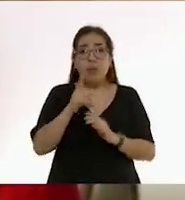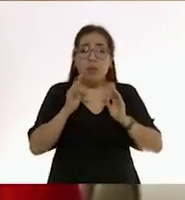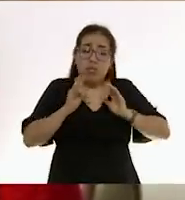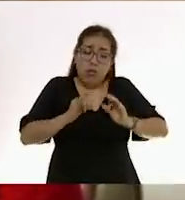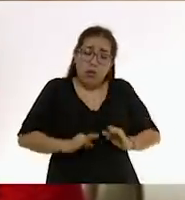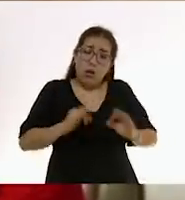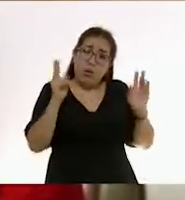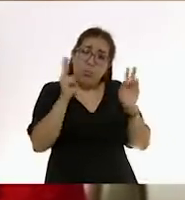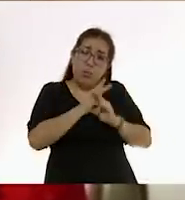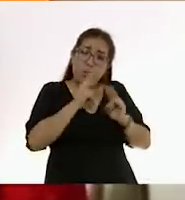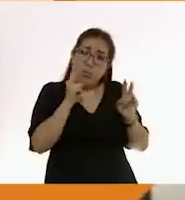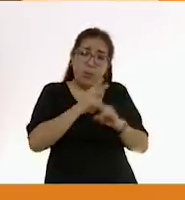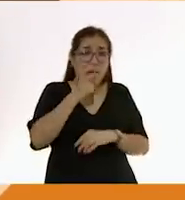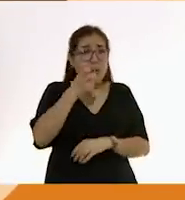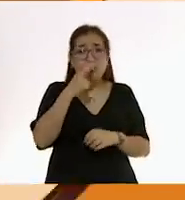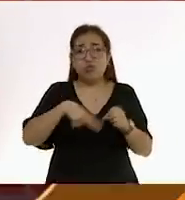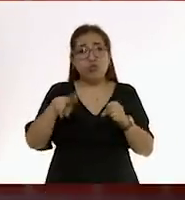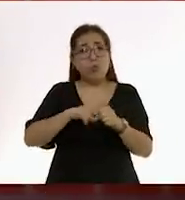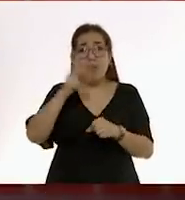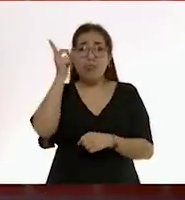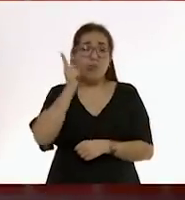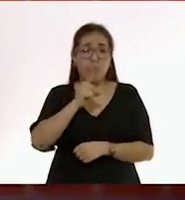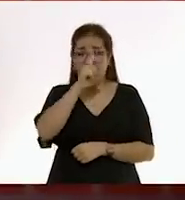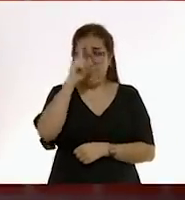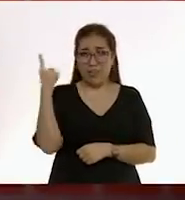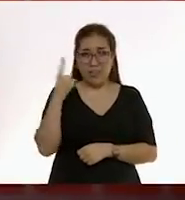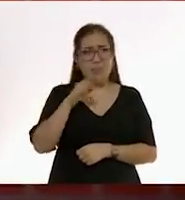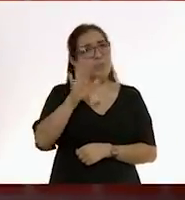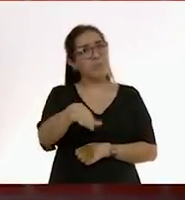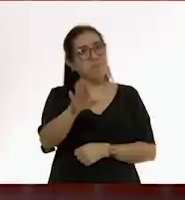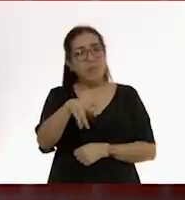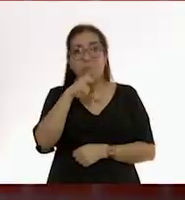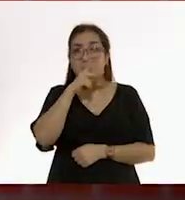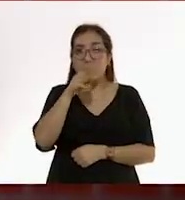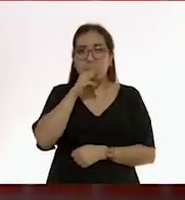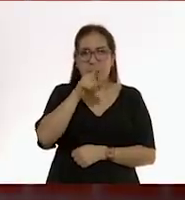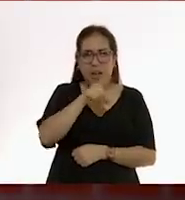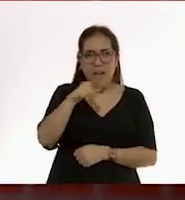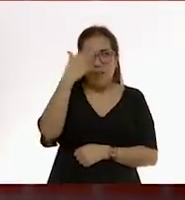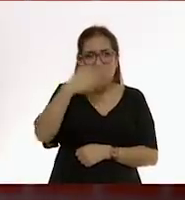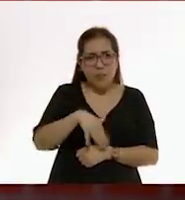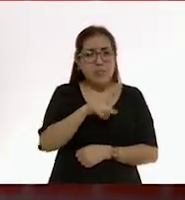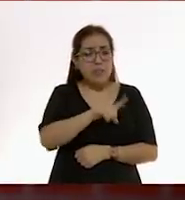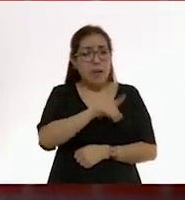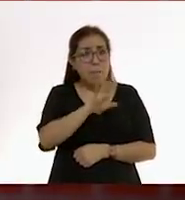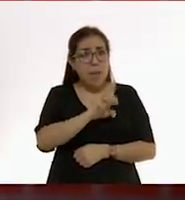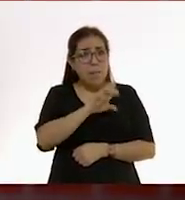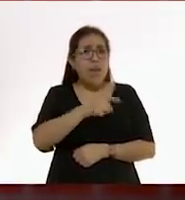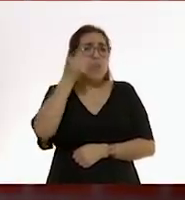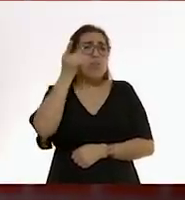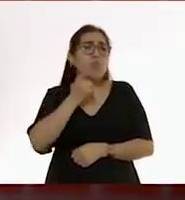sueño de verdad no va a ser tan difícil. Mamá, papá, ¿te has preguntado cuántas horas debe dormir el bebé? En el siguiente video